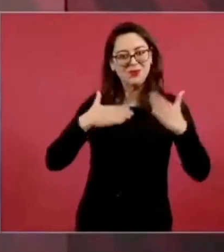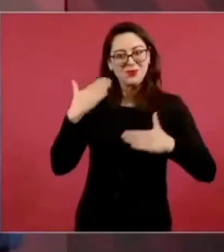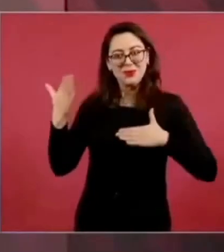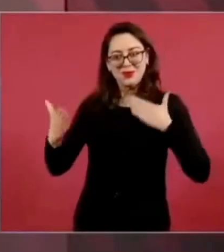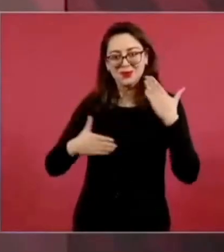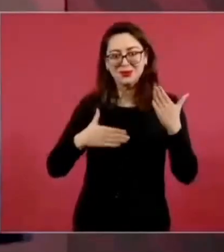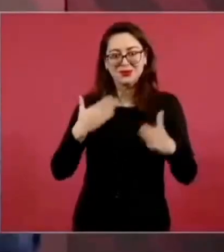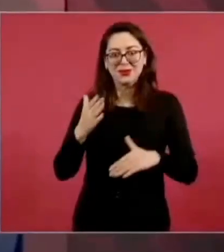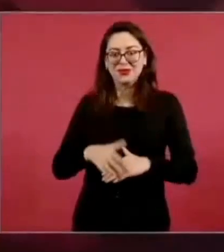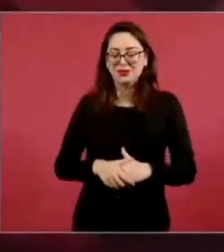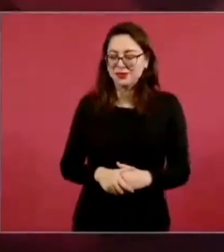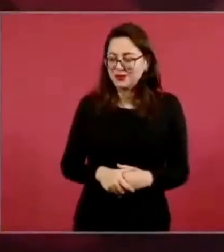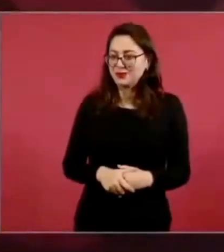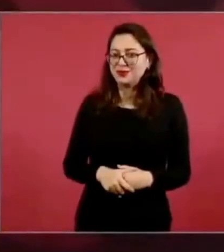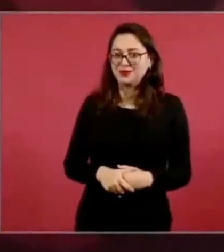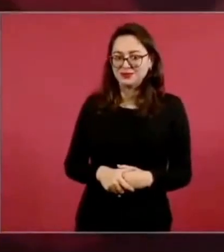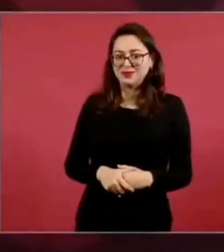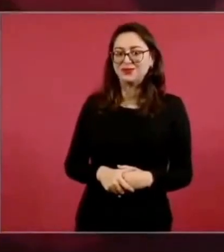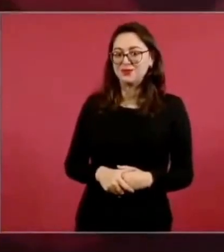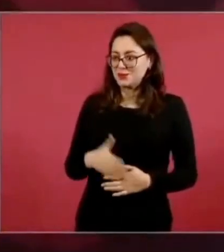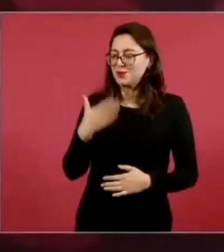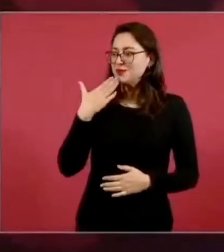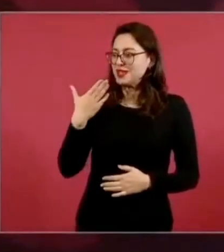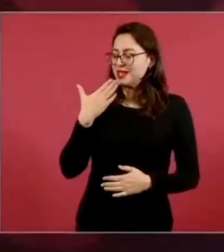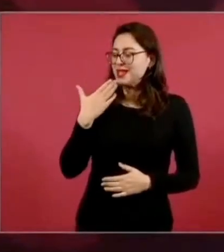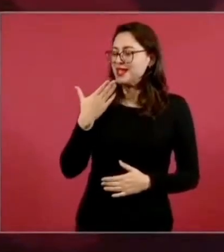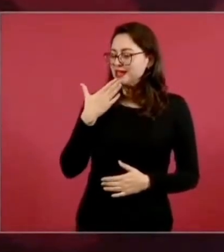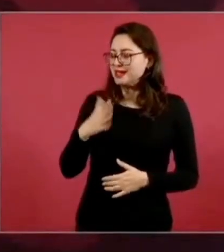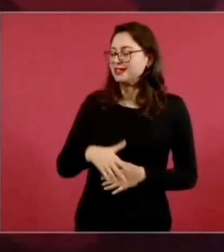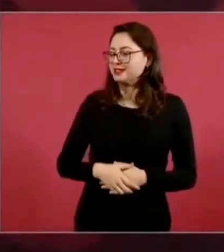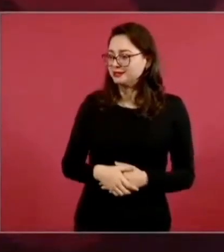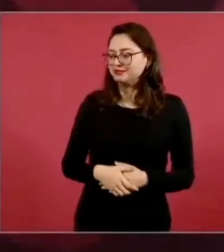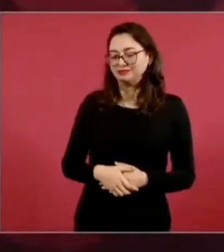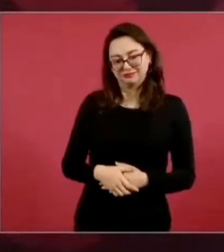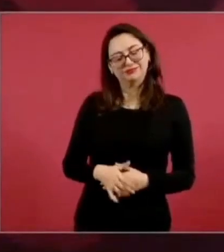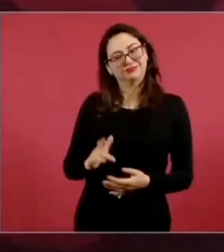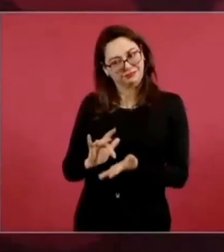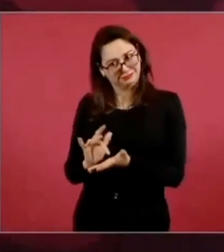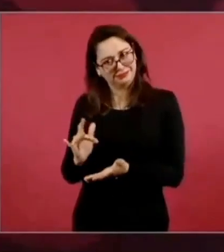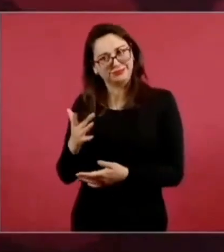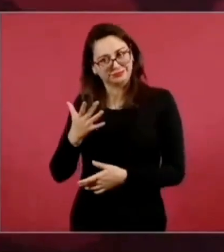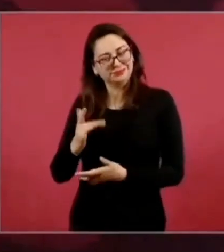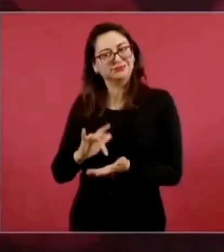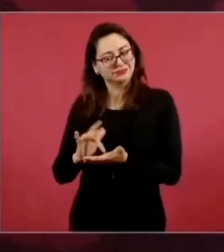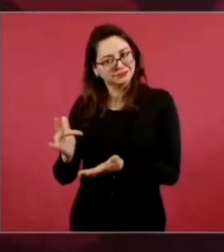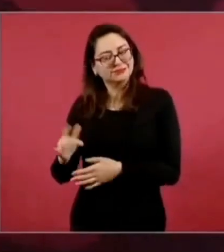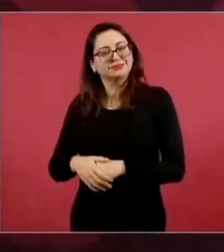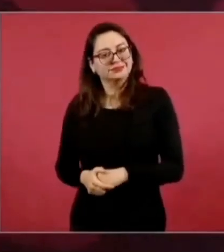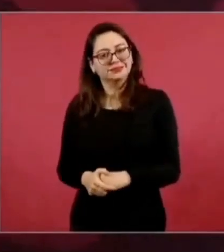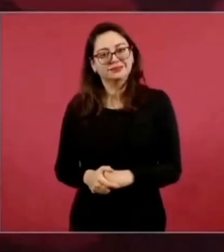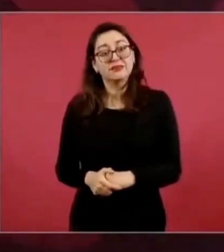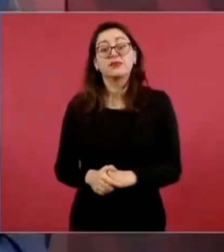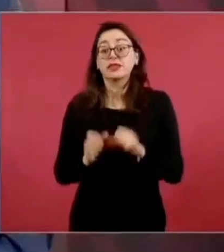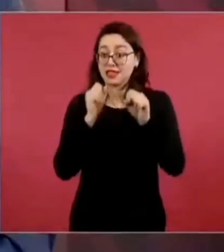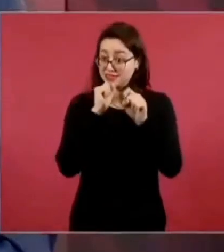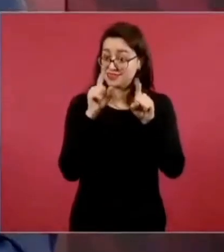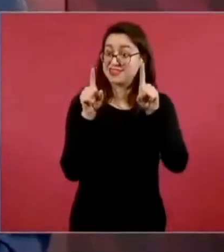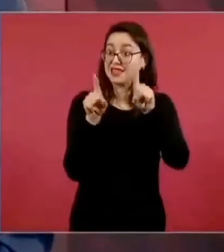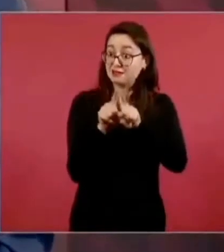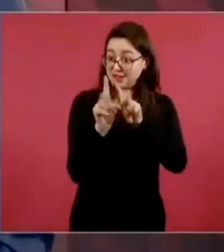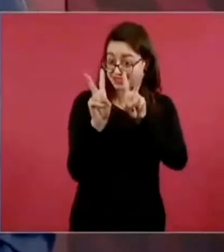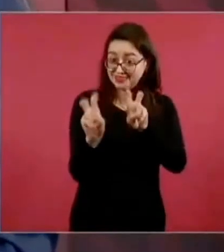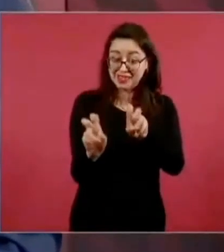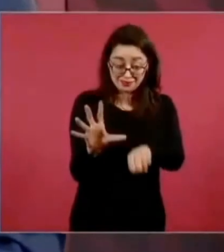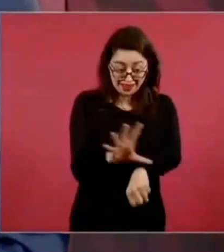nos apoyen también con esta nueva reforma que tiene que ver con fortalecer